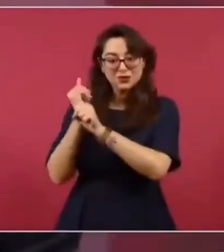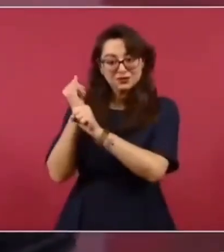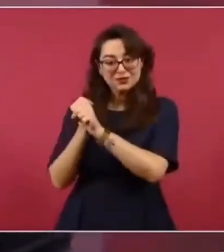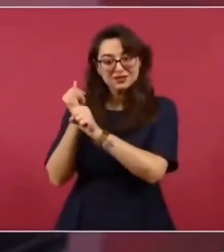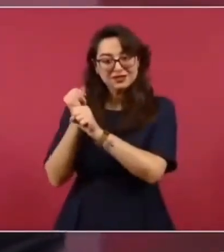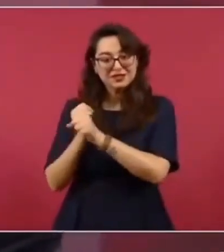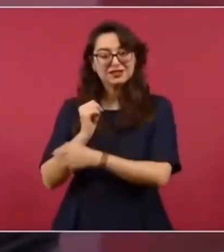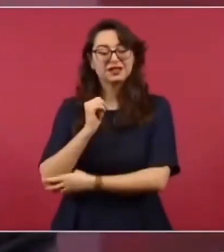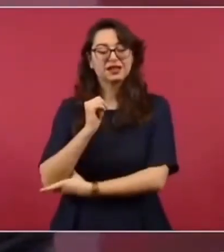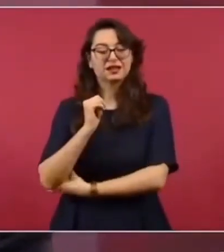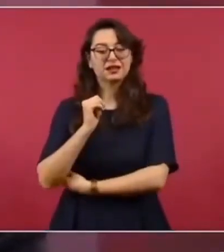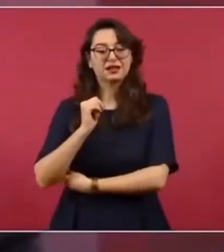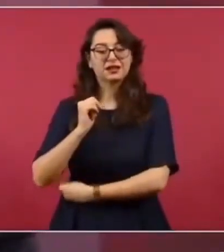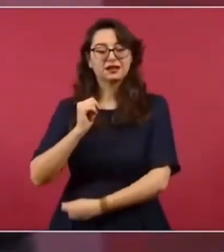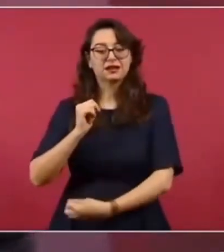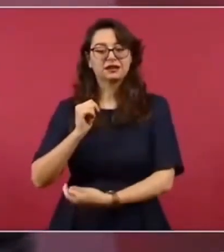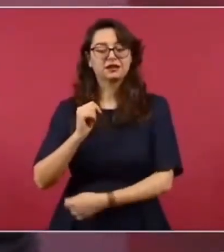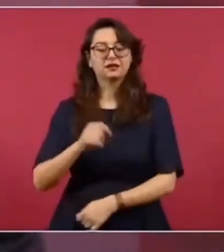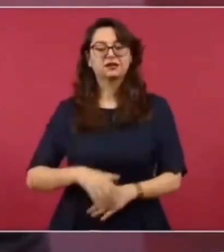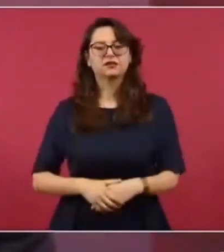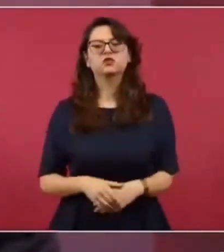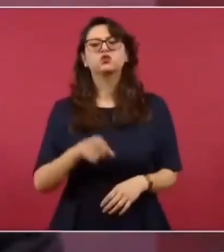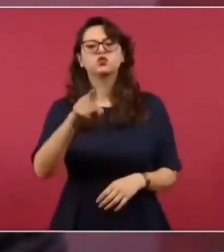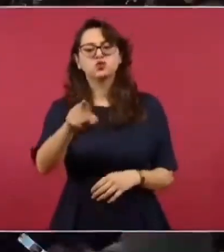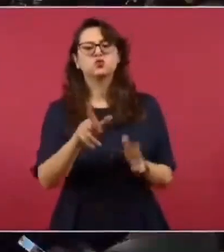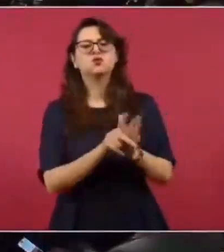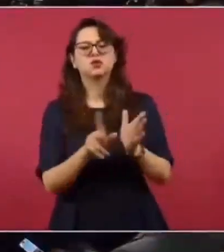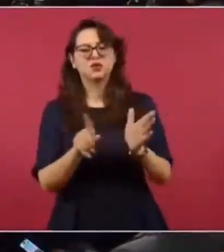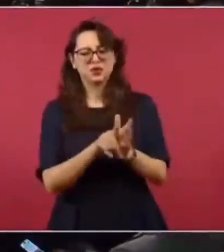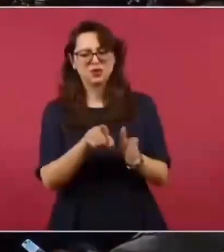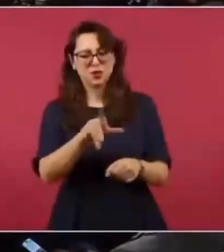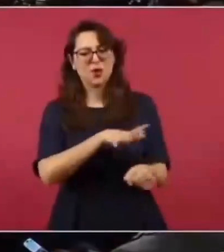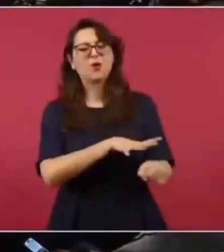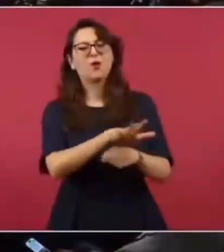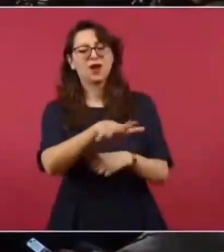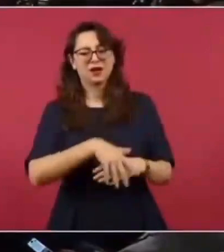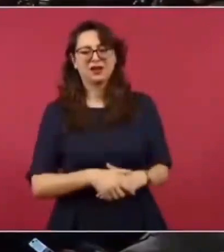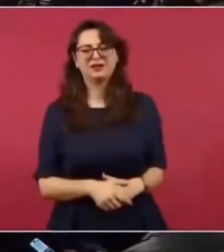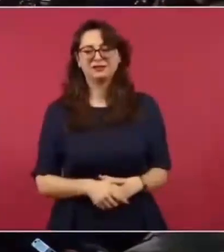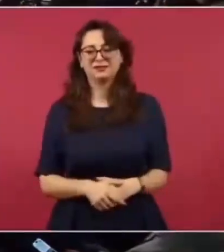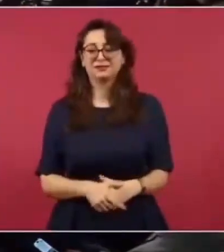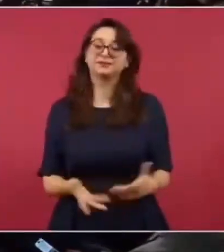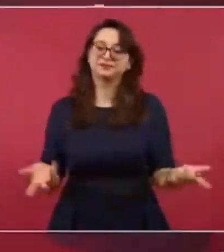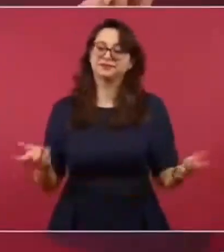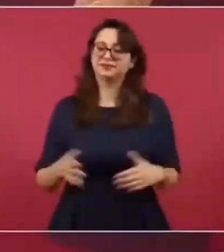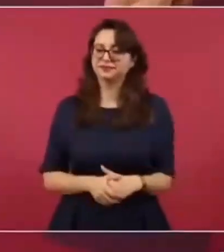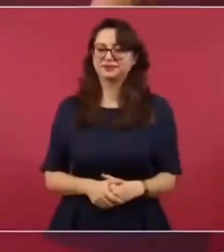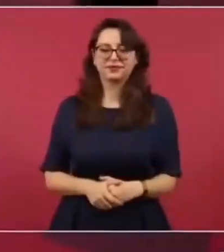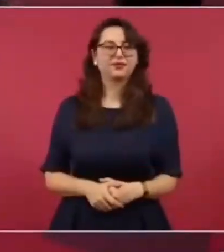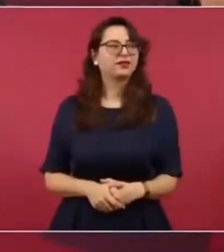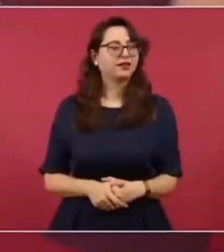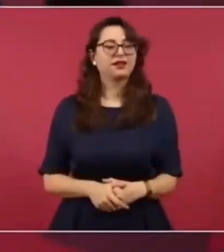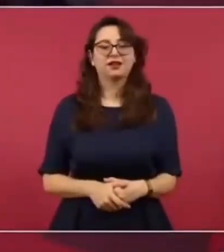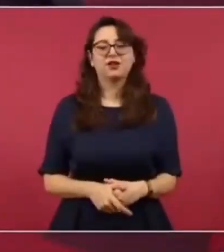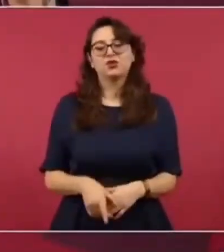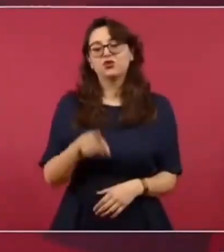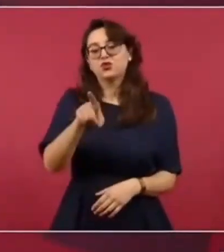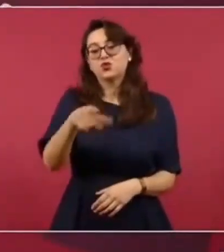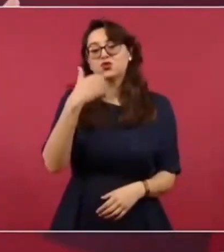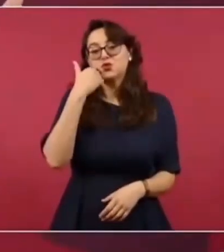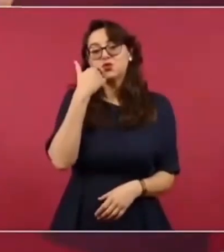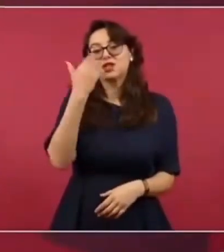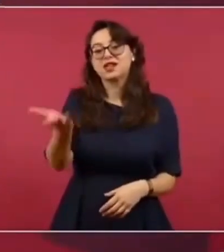quisieran, ¿de qué periódico eres tú? Sí, entonces lo que quisieran es que